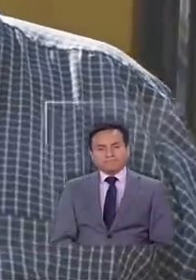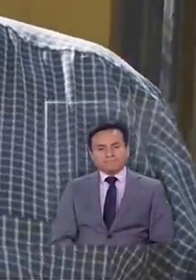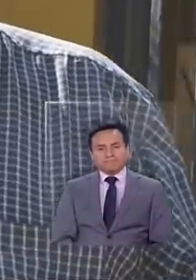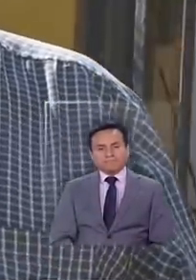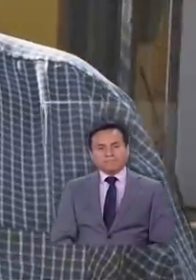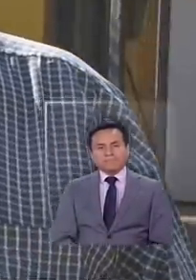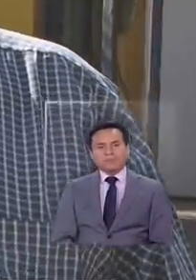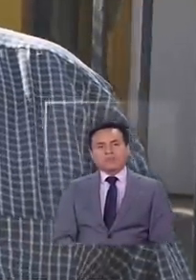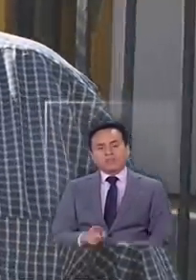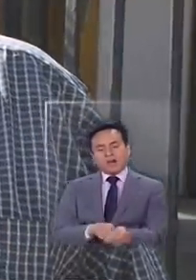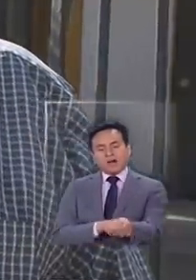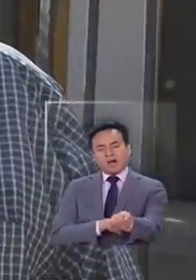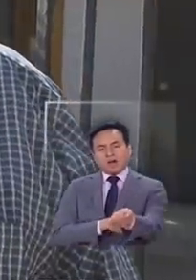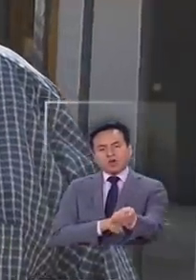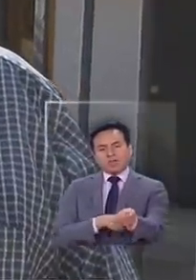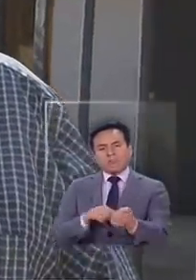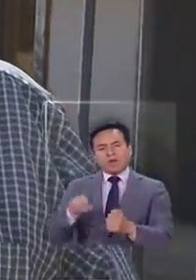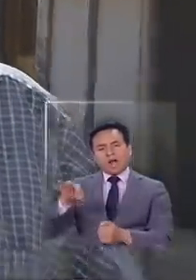largo tiempo